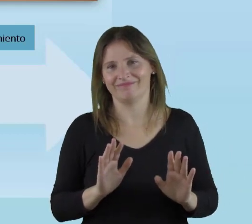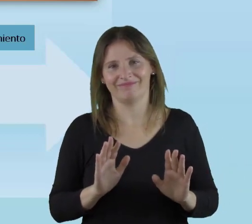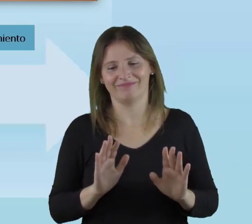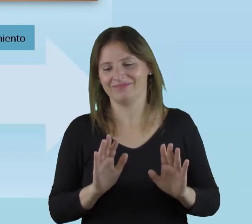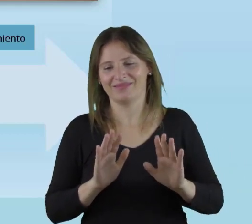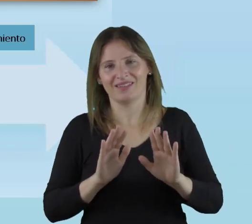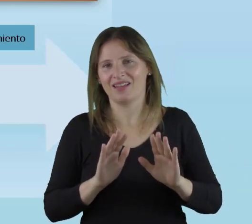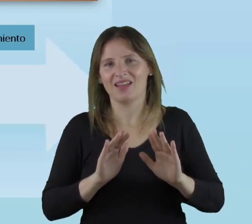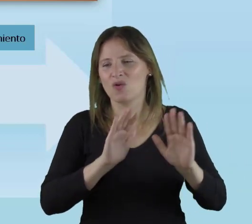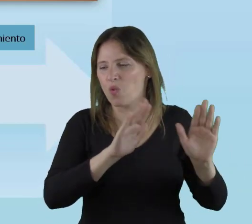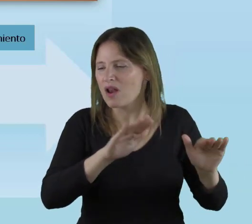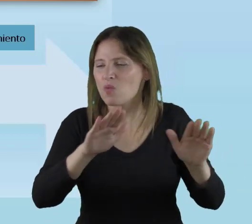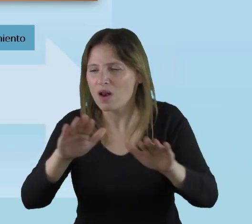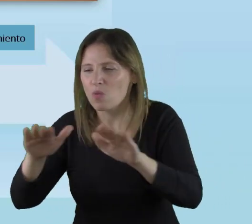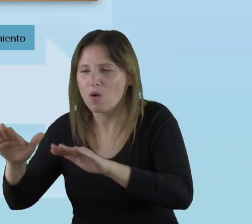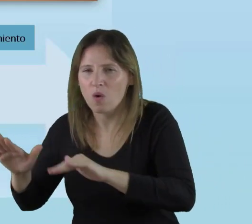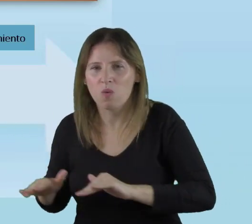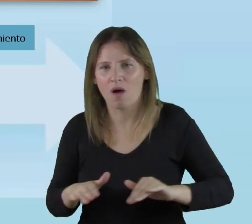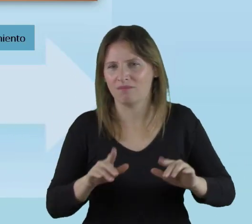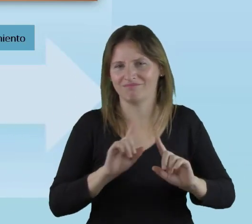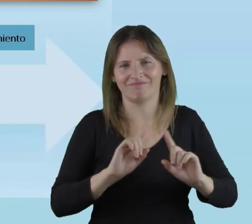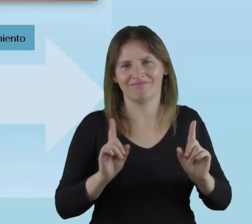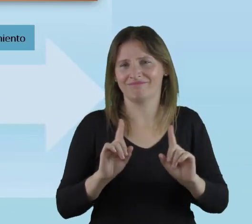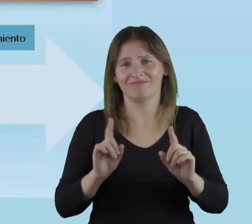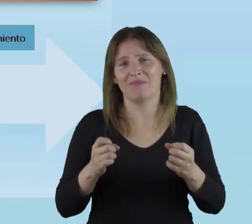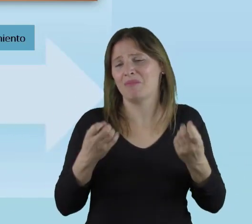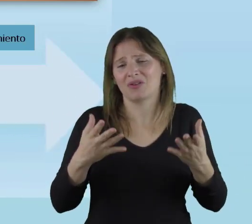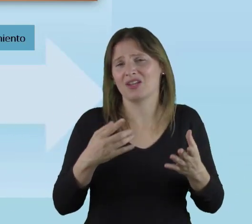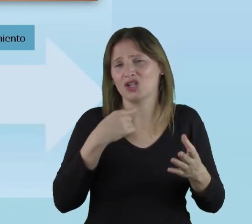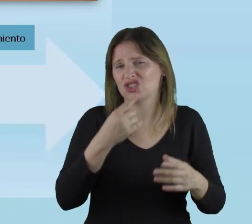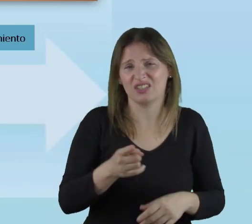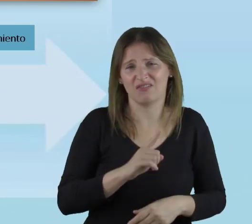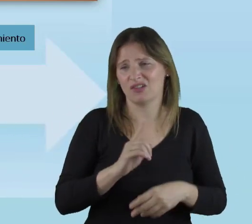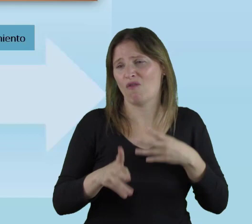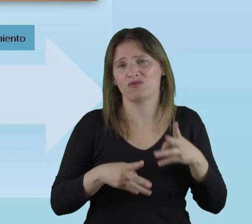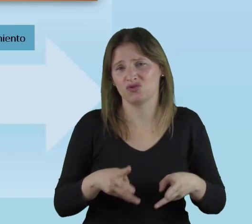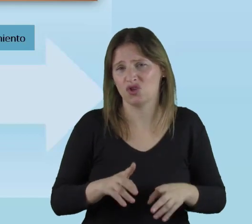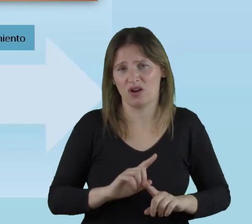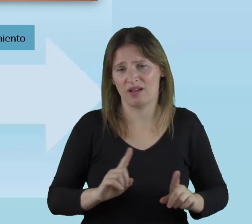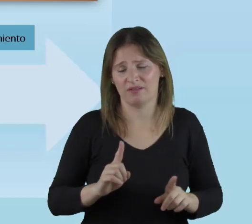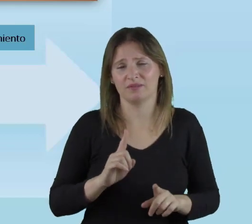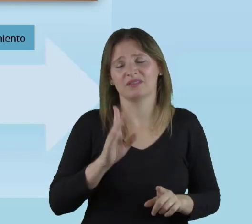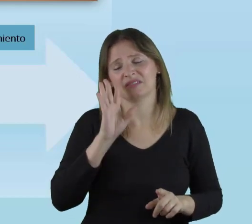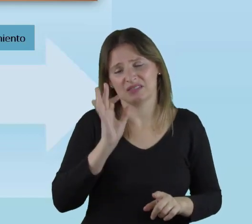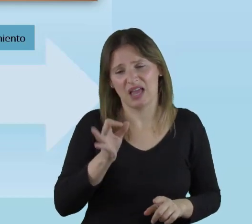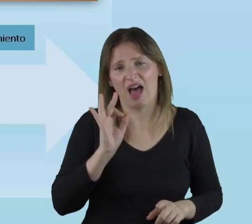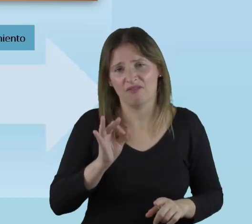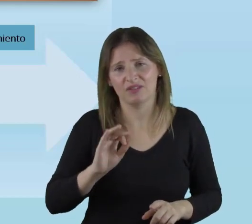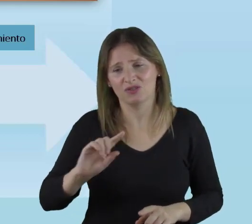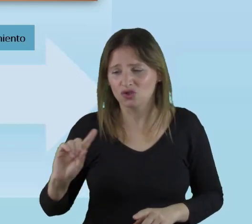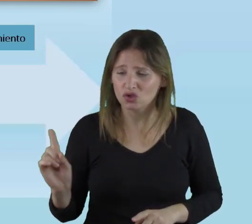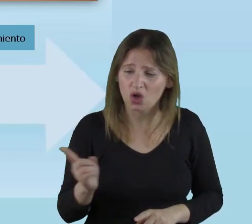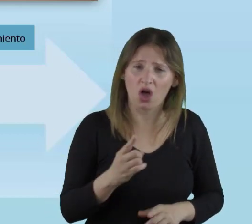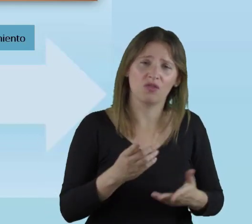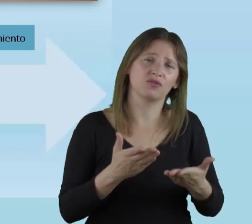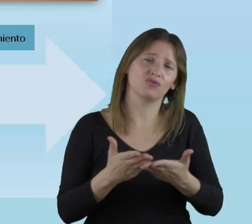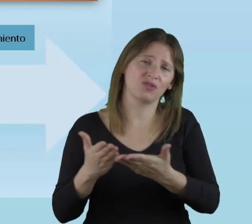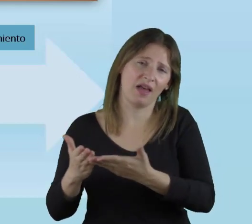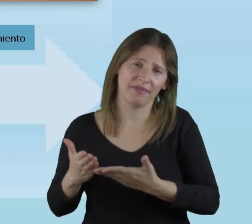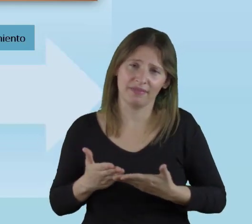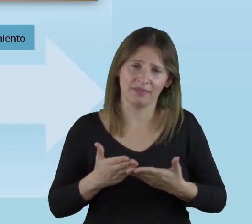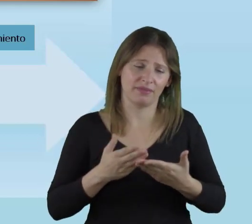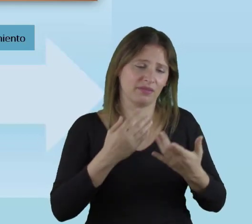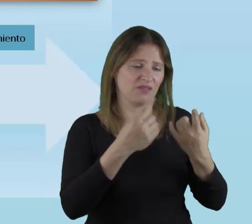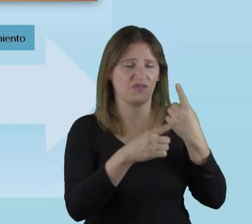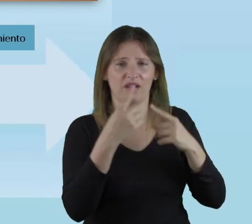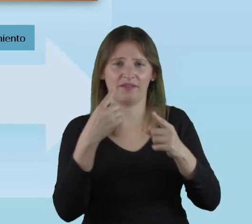No podemos continuar haciendo el signo del igual porque no funciona. Sabemos que